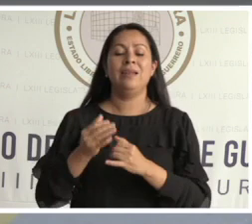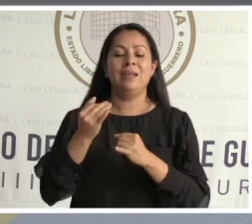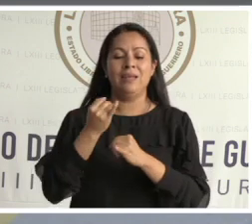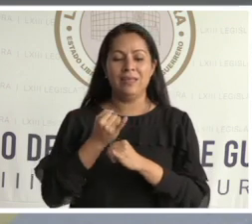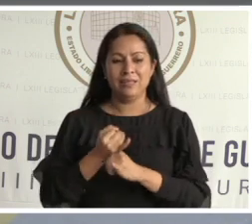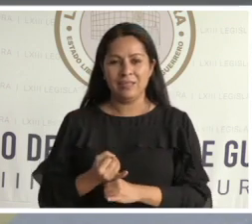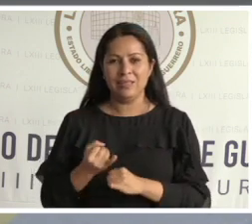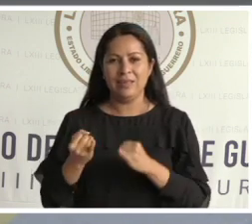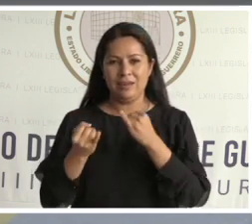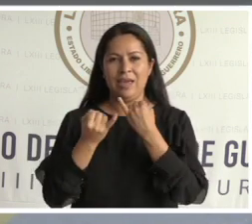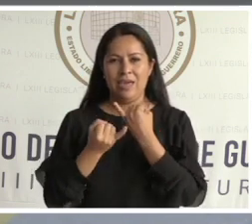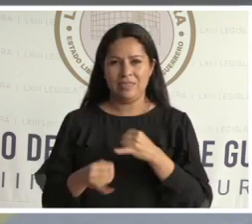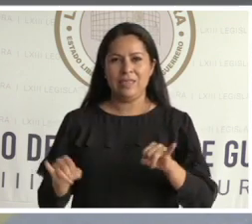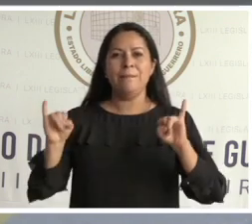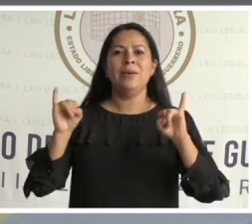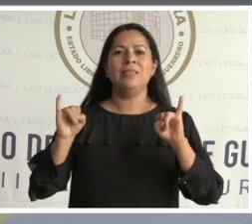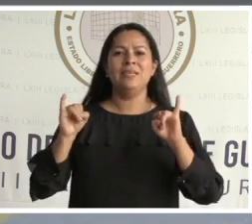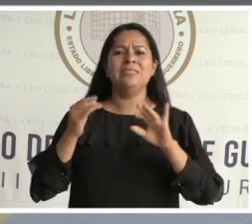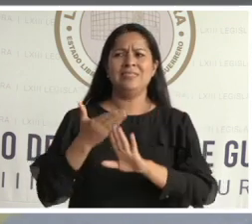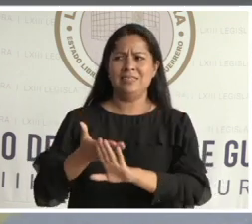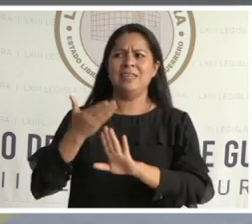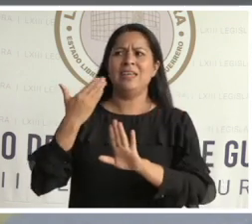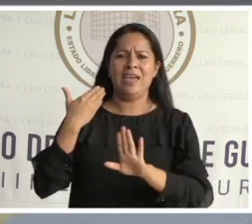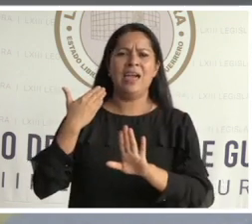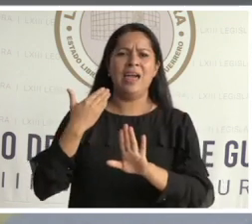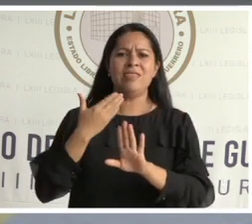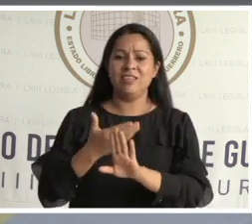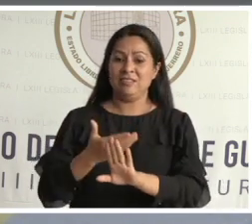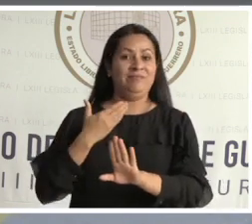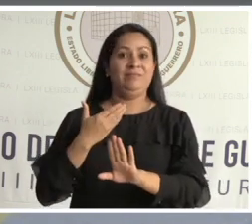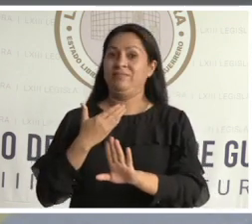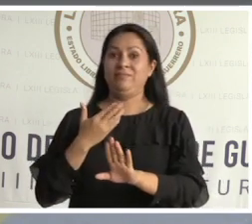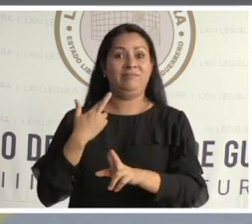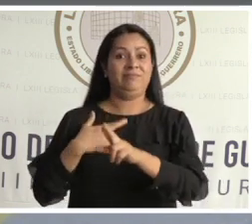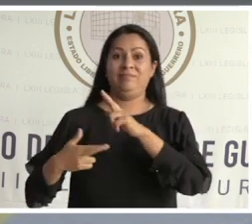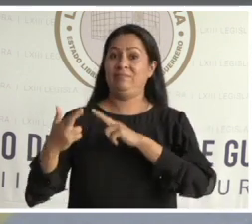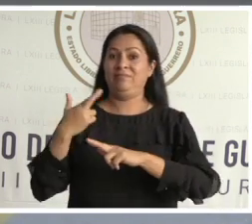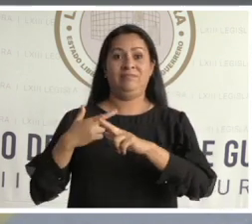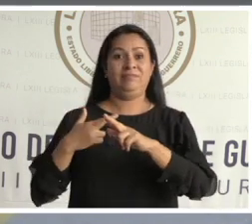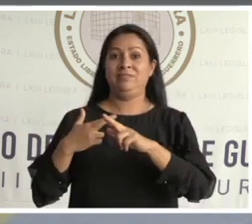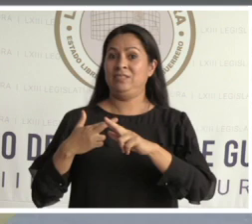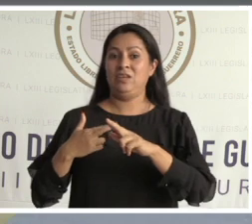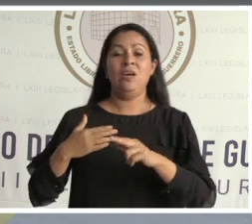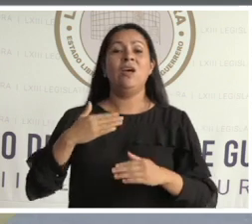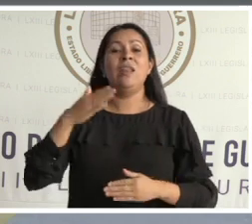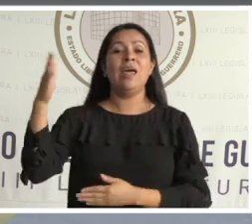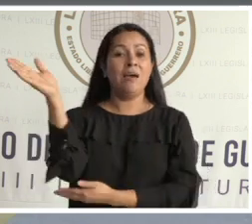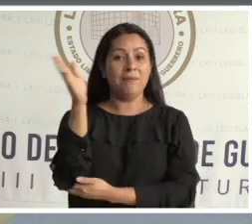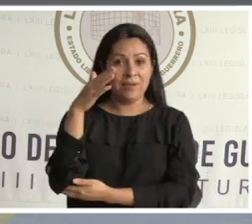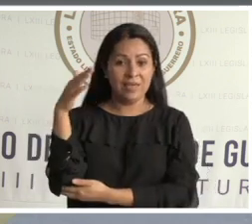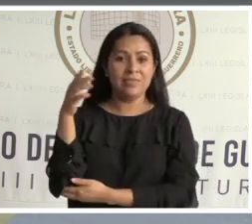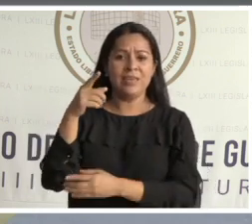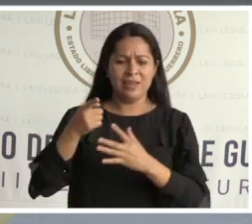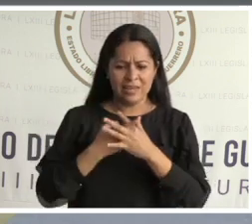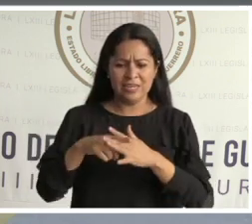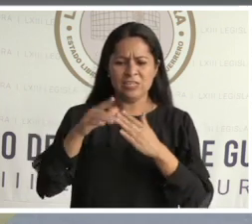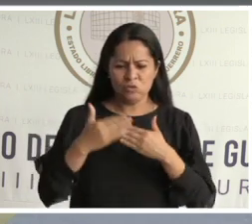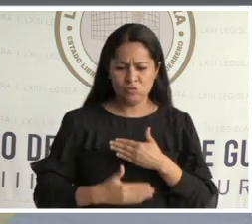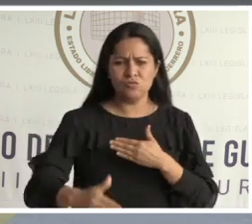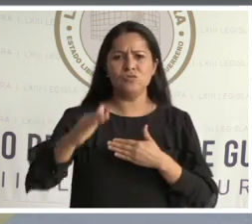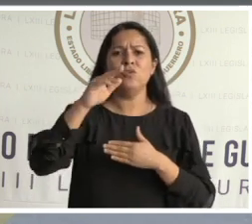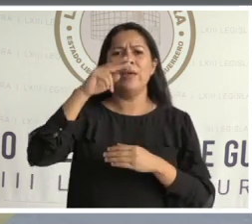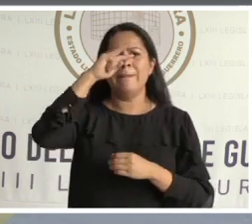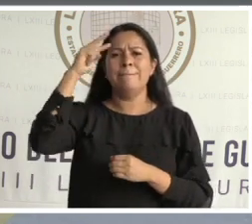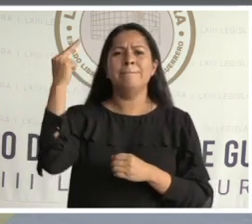desde entonces se tornó irreversible. La bandera marcó el rumbo de México, el cual tenía que ser una